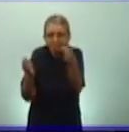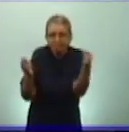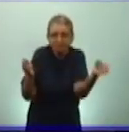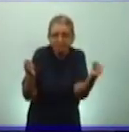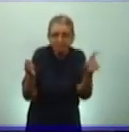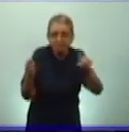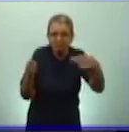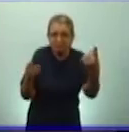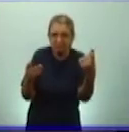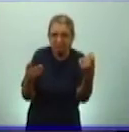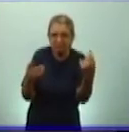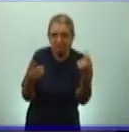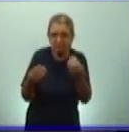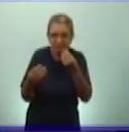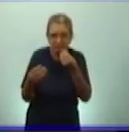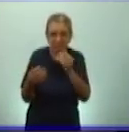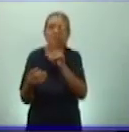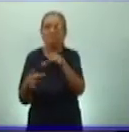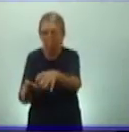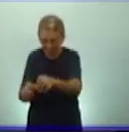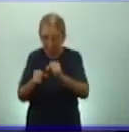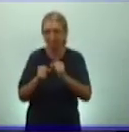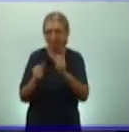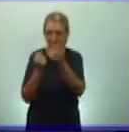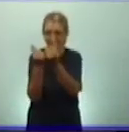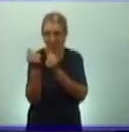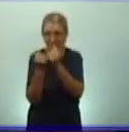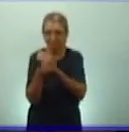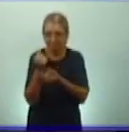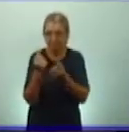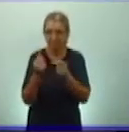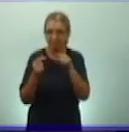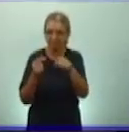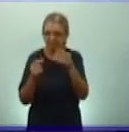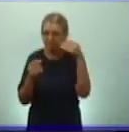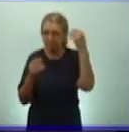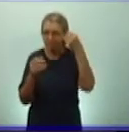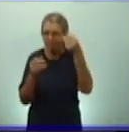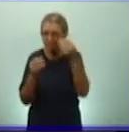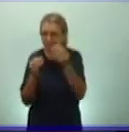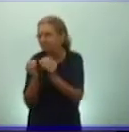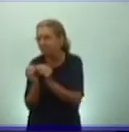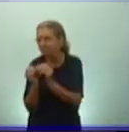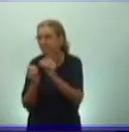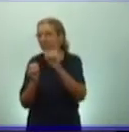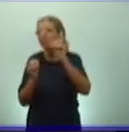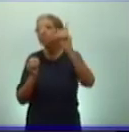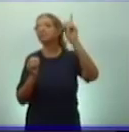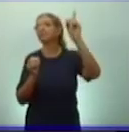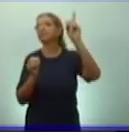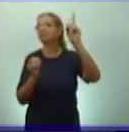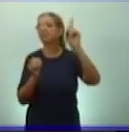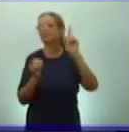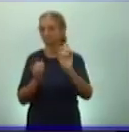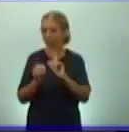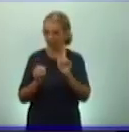faltaban otros alimentos. Al maíz se le atribuía origen divino. Y de hecho, estaba reservado para la corte